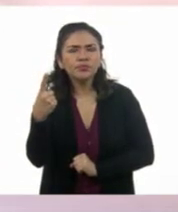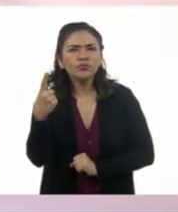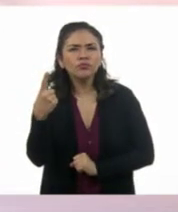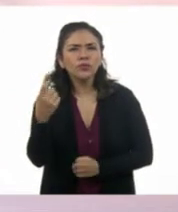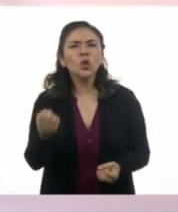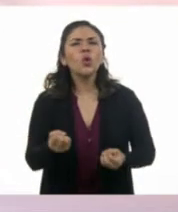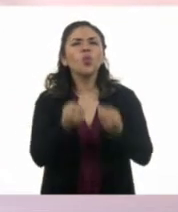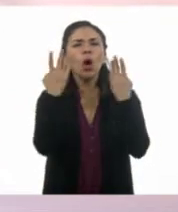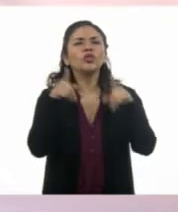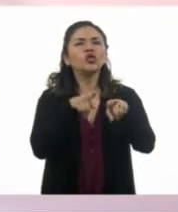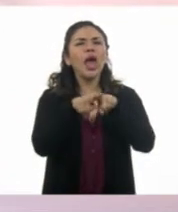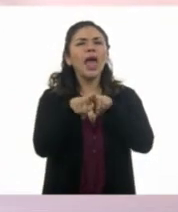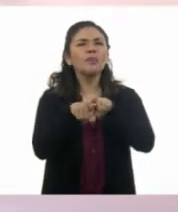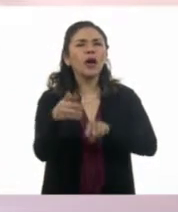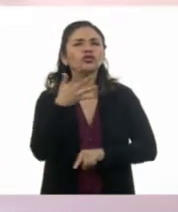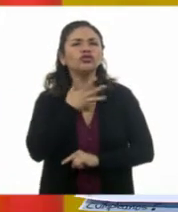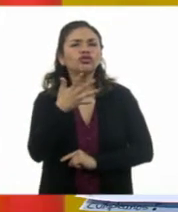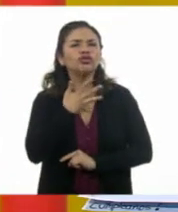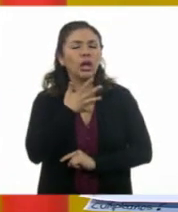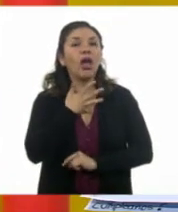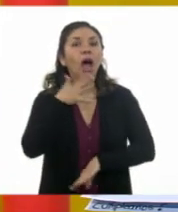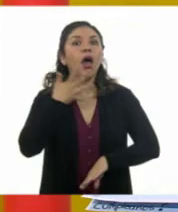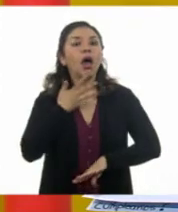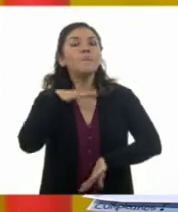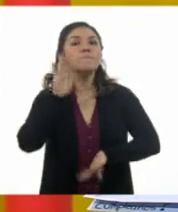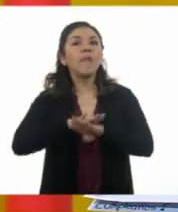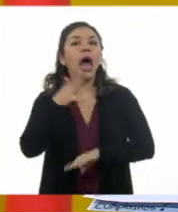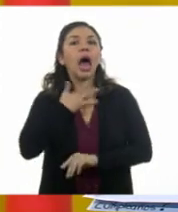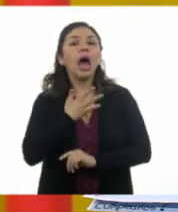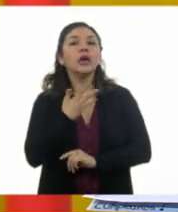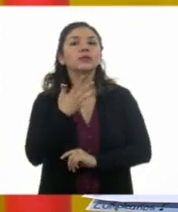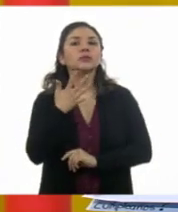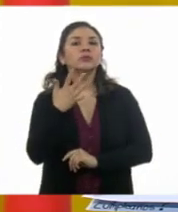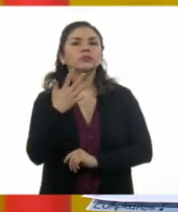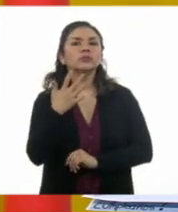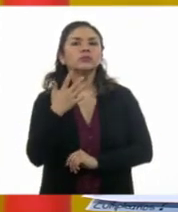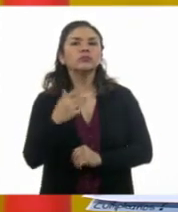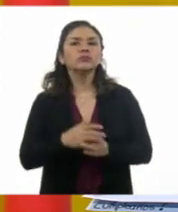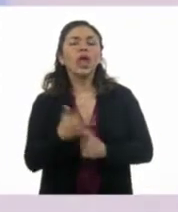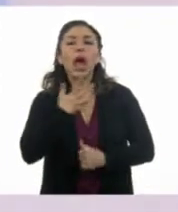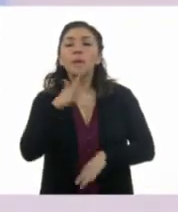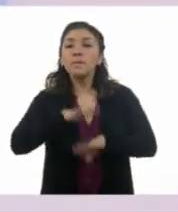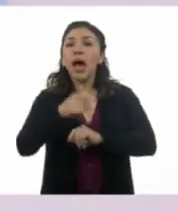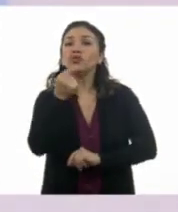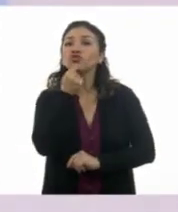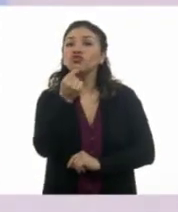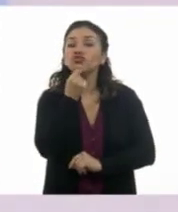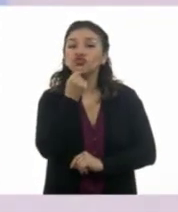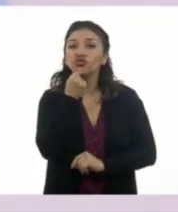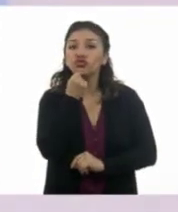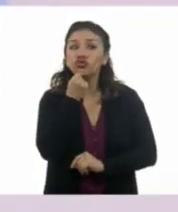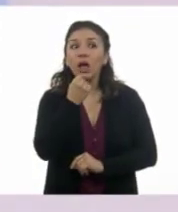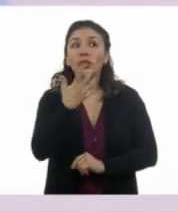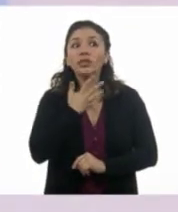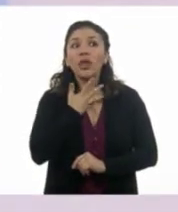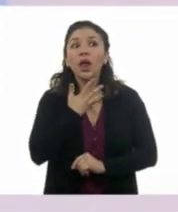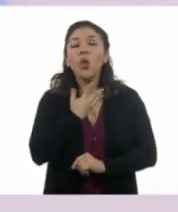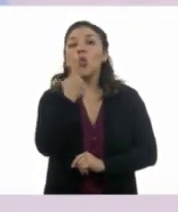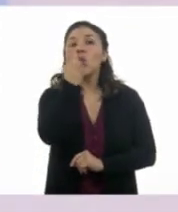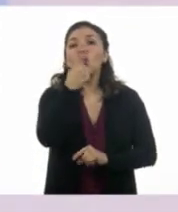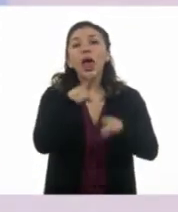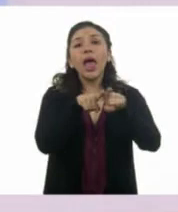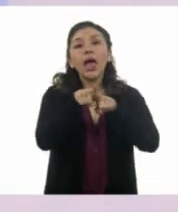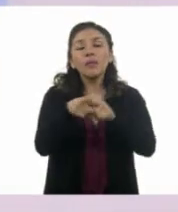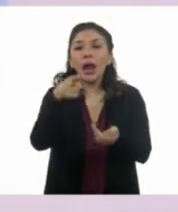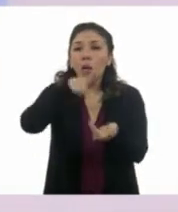de hermanos? Cinco. Sí. más niños que tienen cinco hermanos. Ok. No, más bien... Hay más niños que tienen